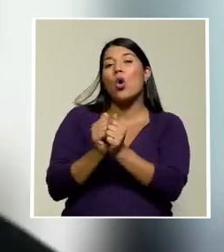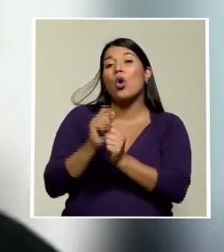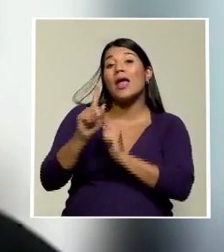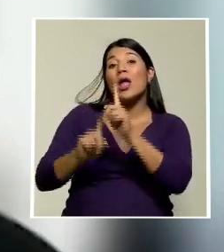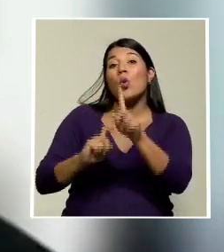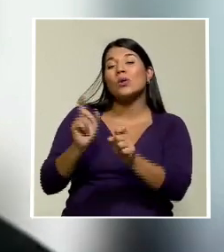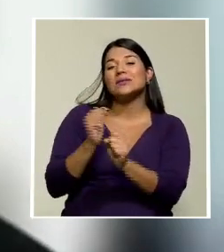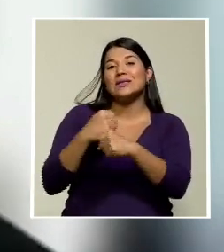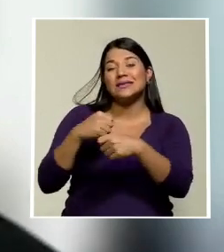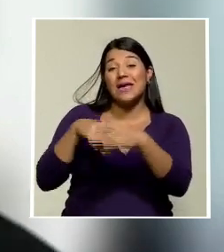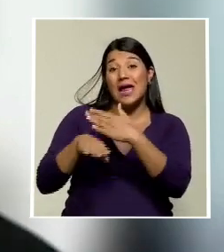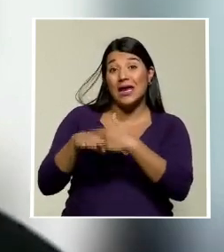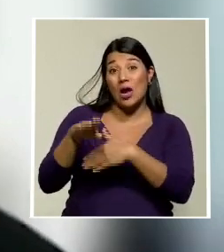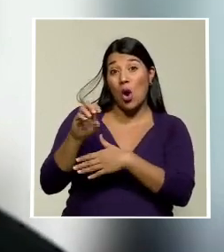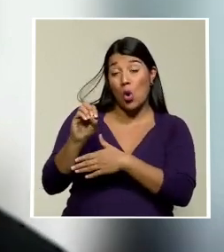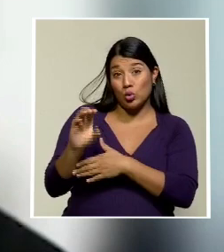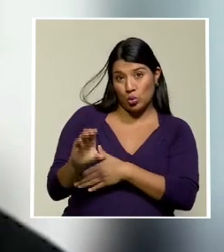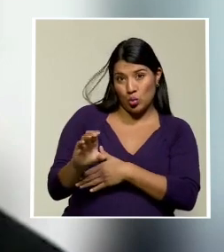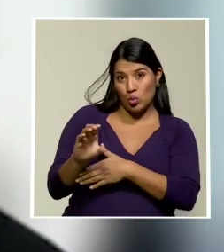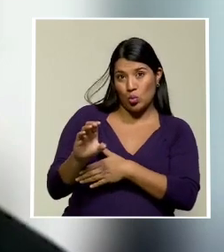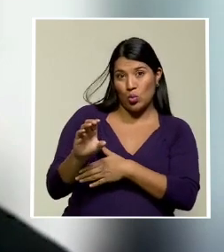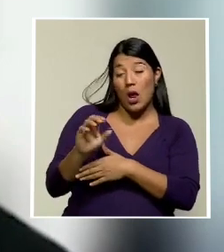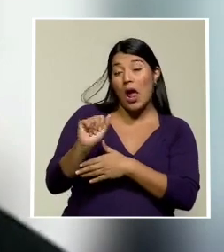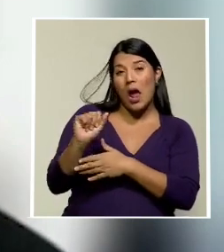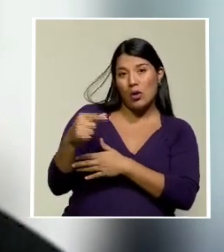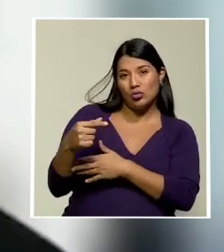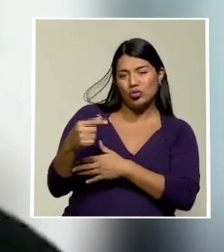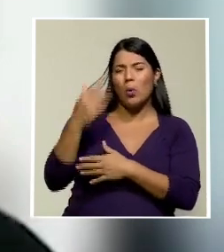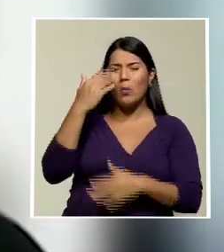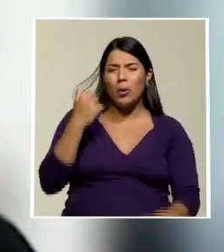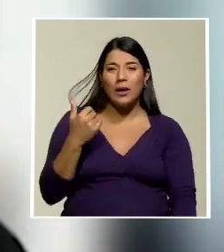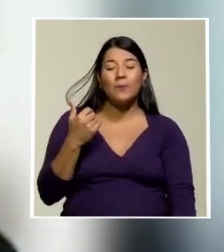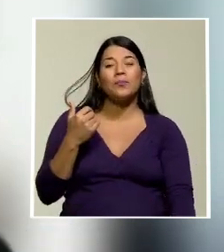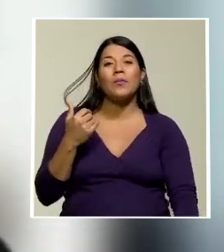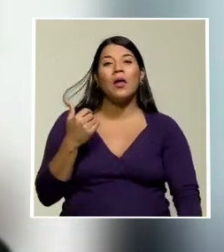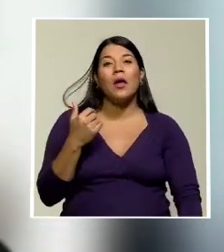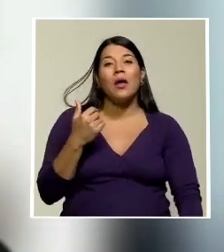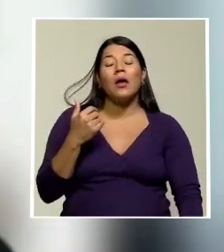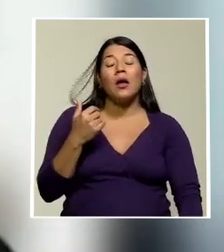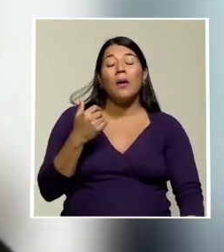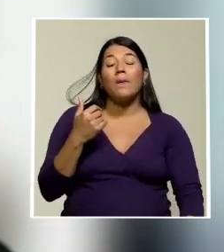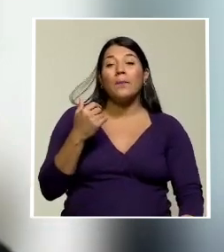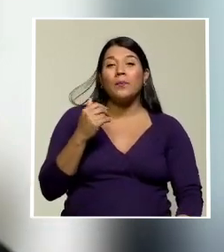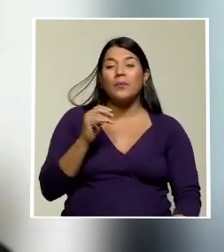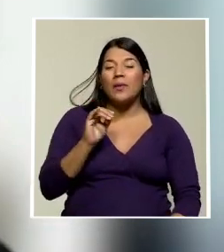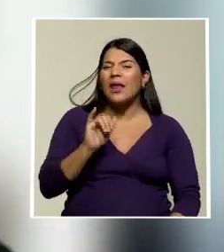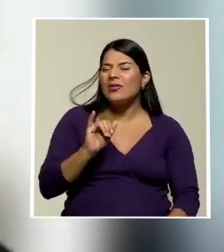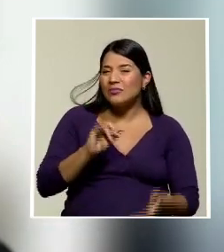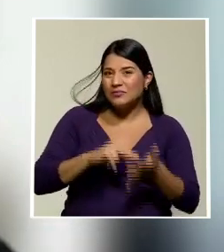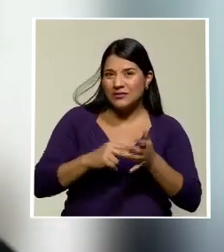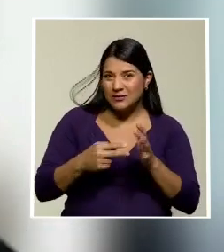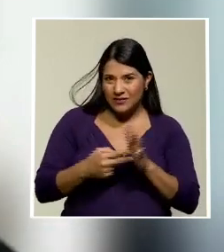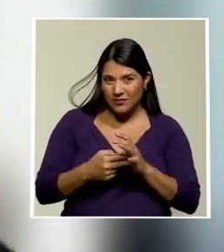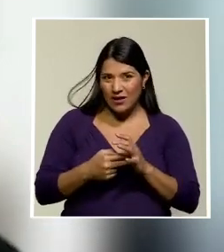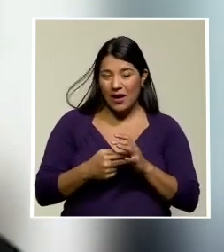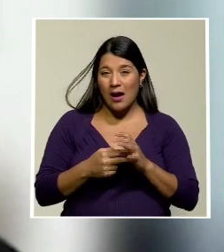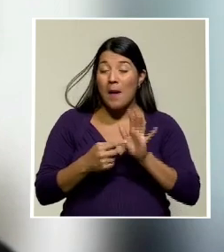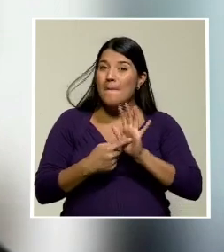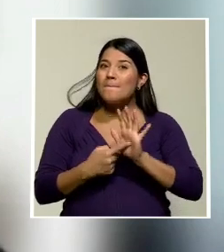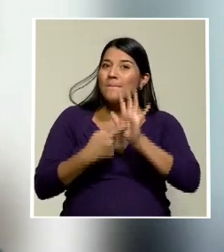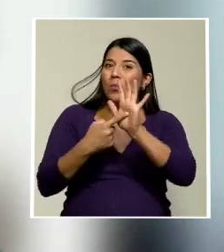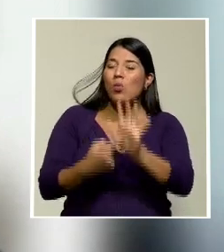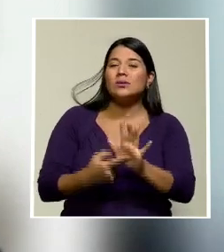octubre, que esto básicamente lo que nos indica un poco, nos habla de este